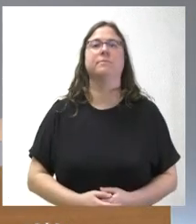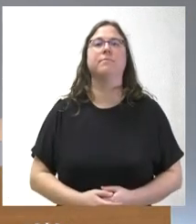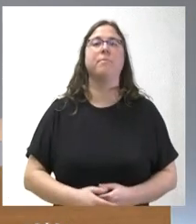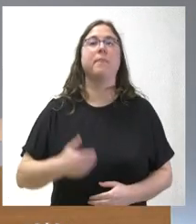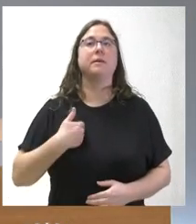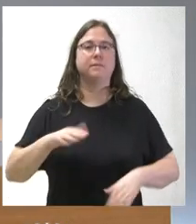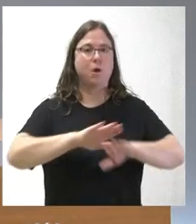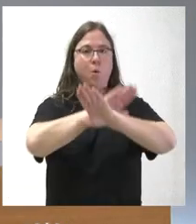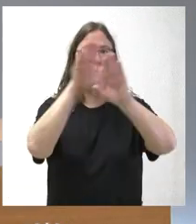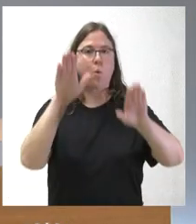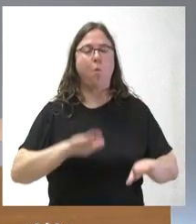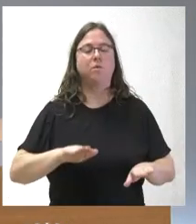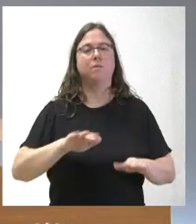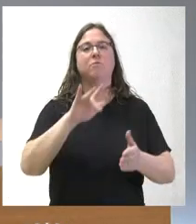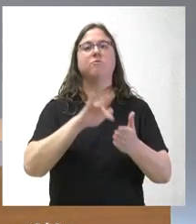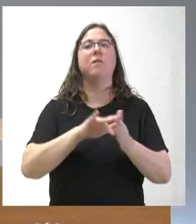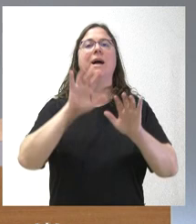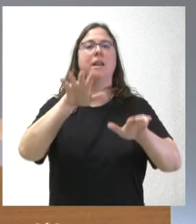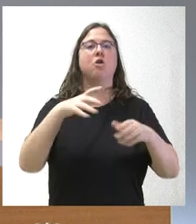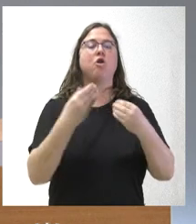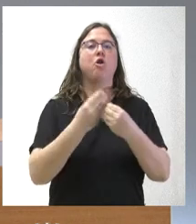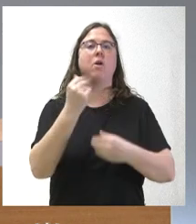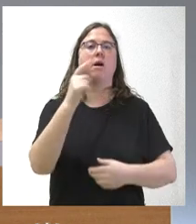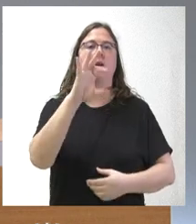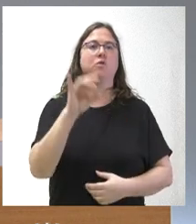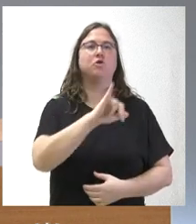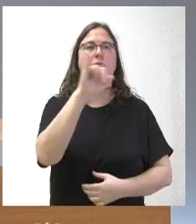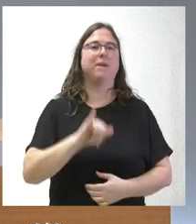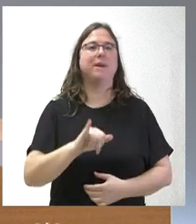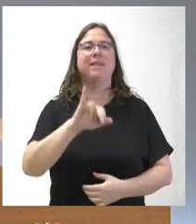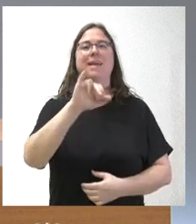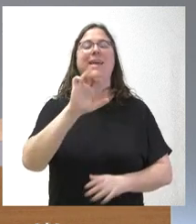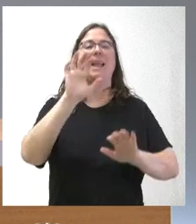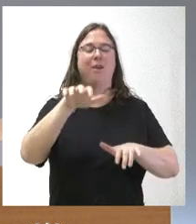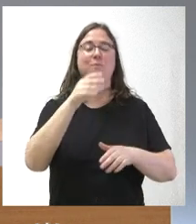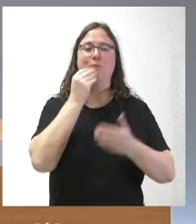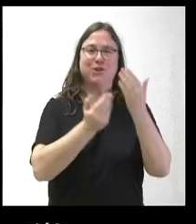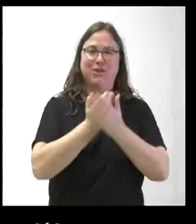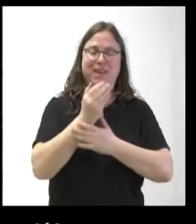este turno en León con Carlos Domínguez, de Ileón. Buenos días, Carlos.